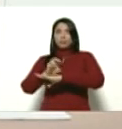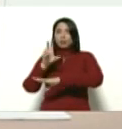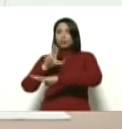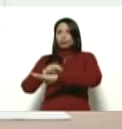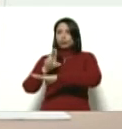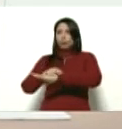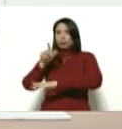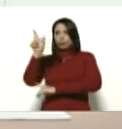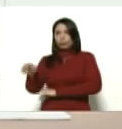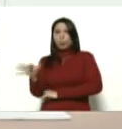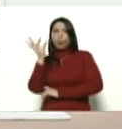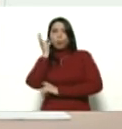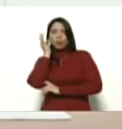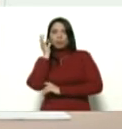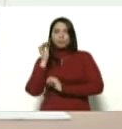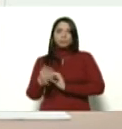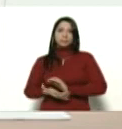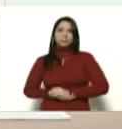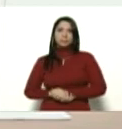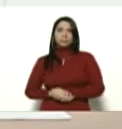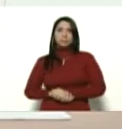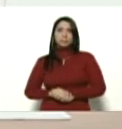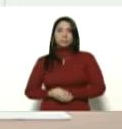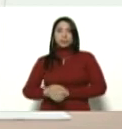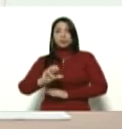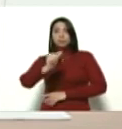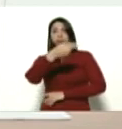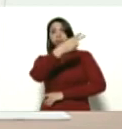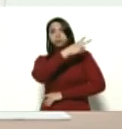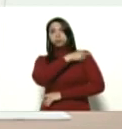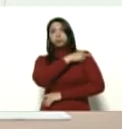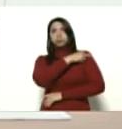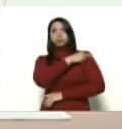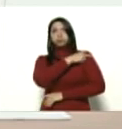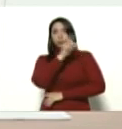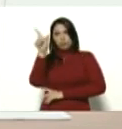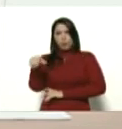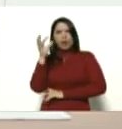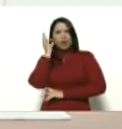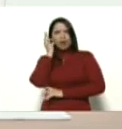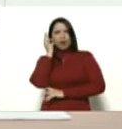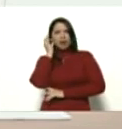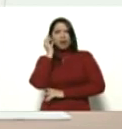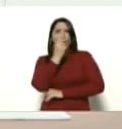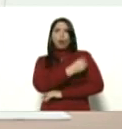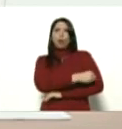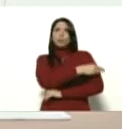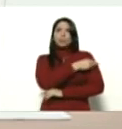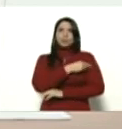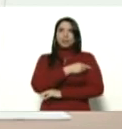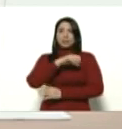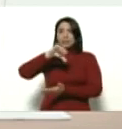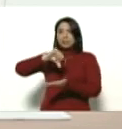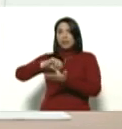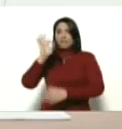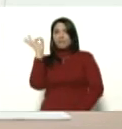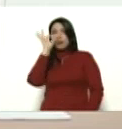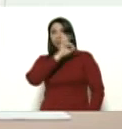anestesióloga, médica, fue directora del hospital central de Barquisimeto.